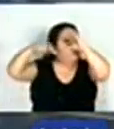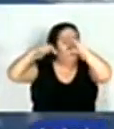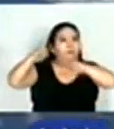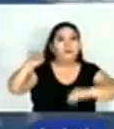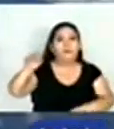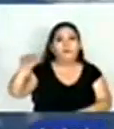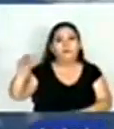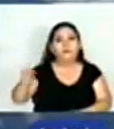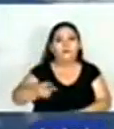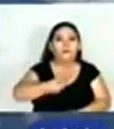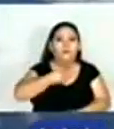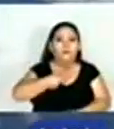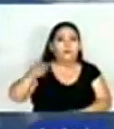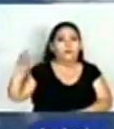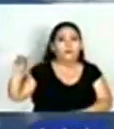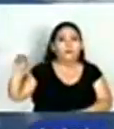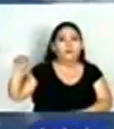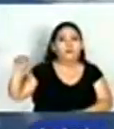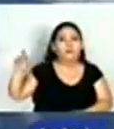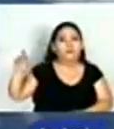de Juan Castellanos, este es un informe de Marcela.